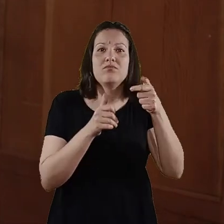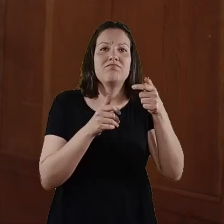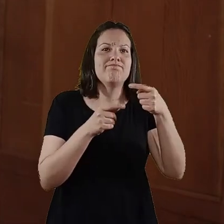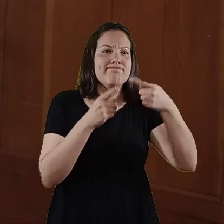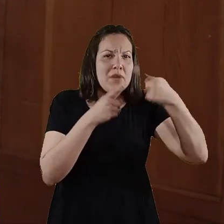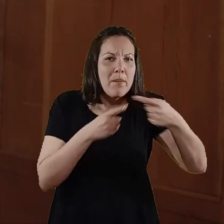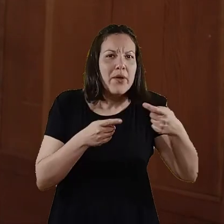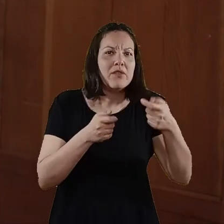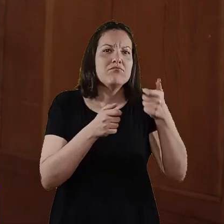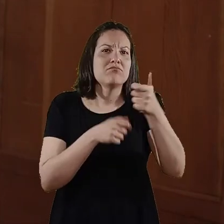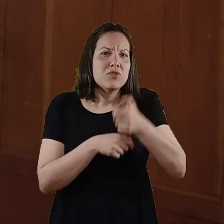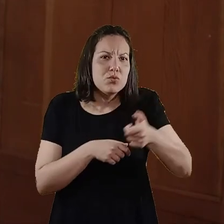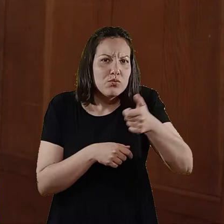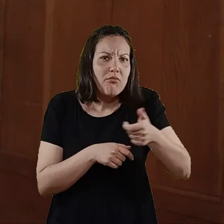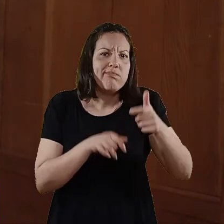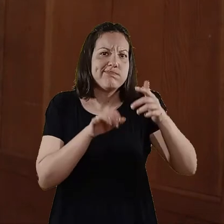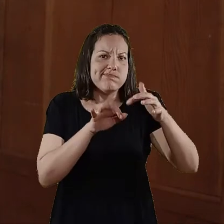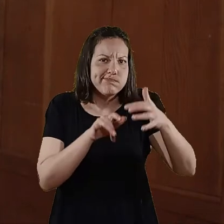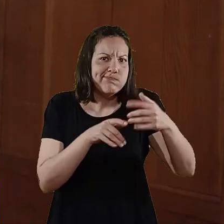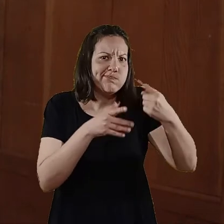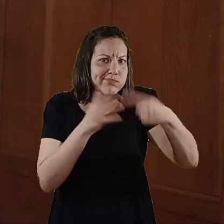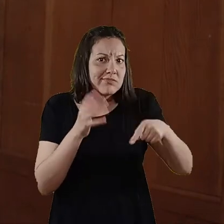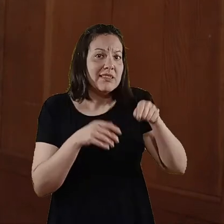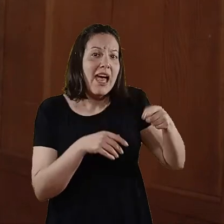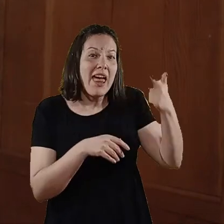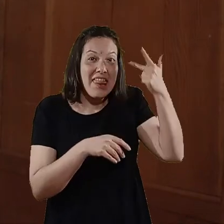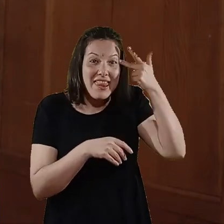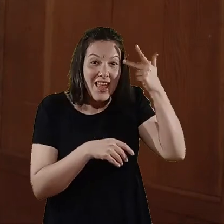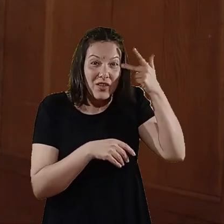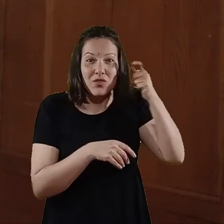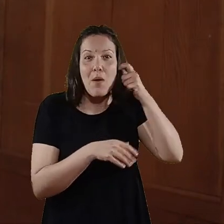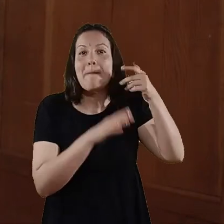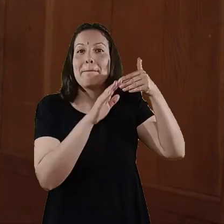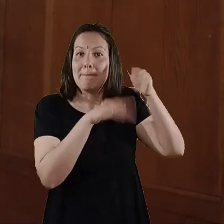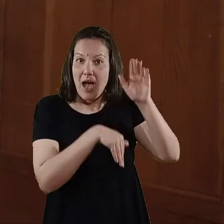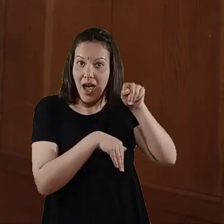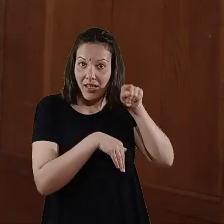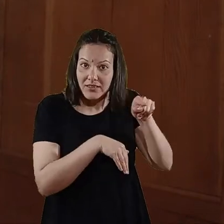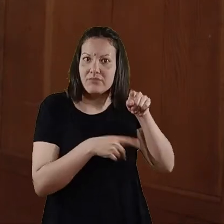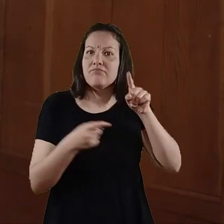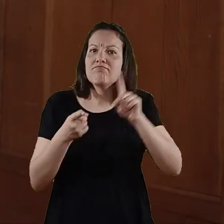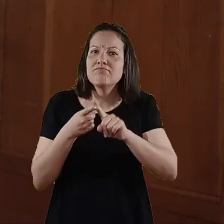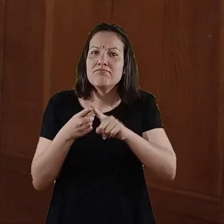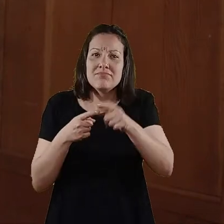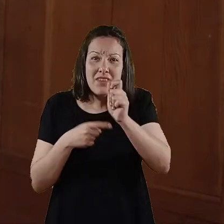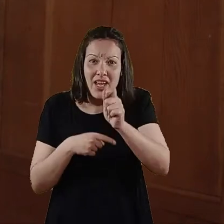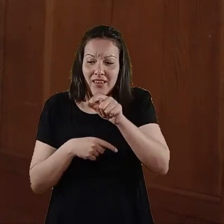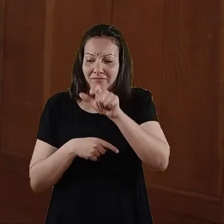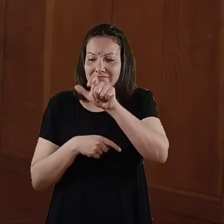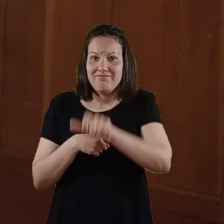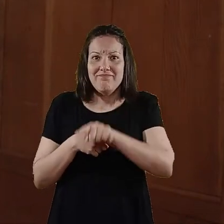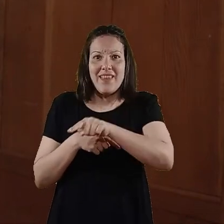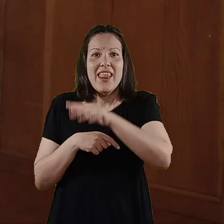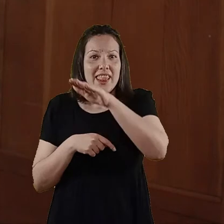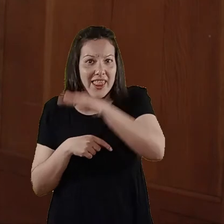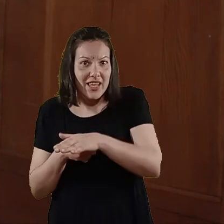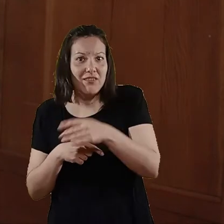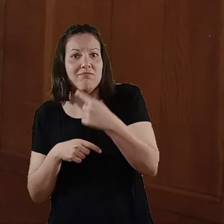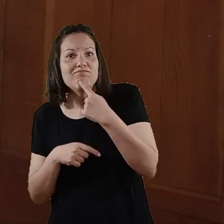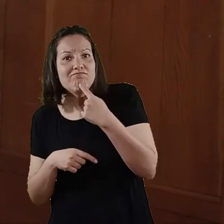detrás de un celular o una computadora mayor de 18 años, y del otro lado un niño o niña adolescente.